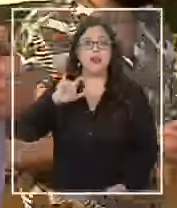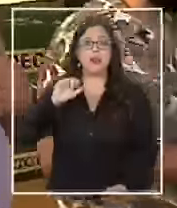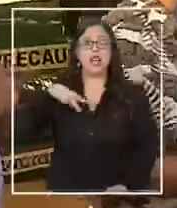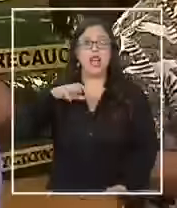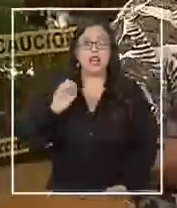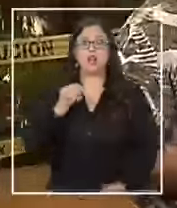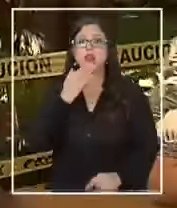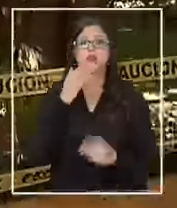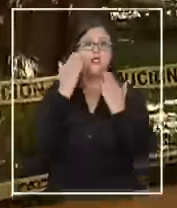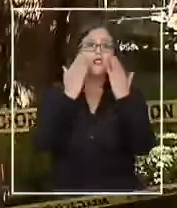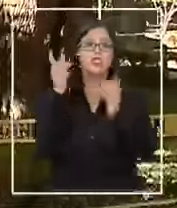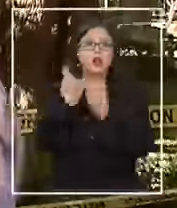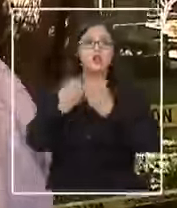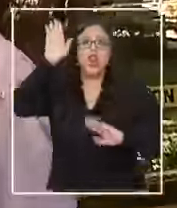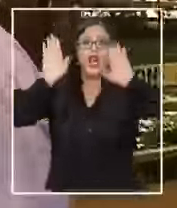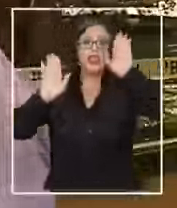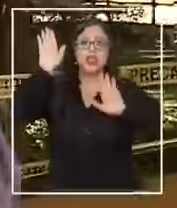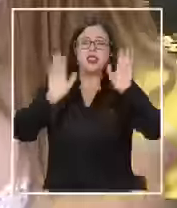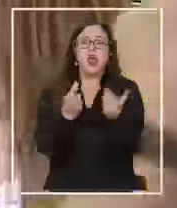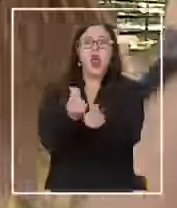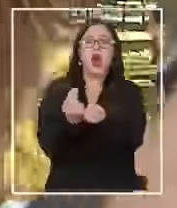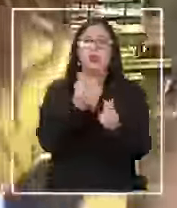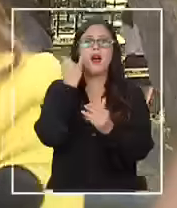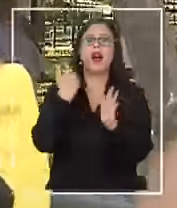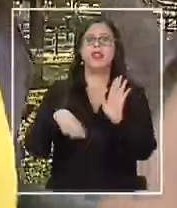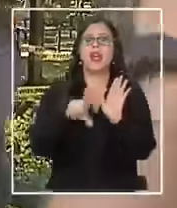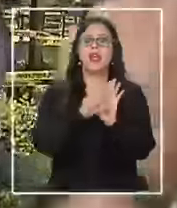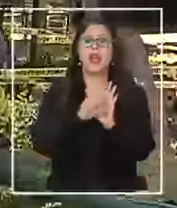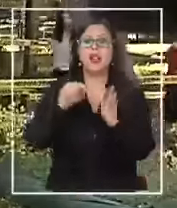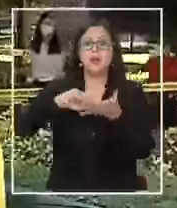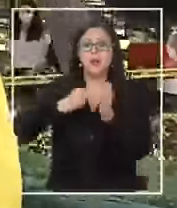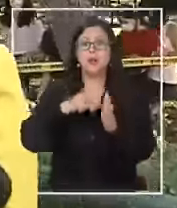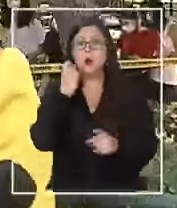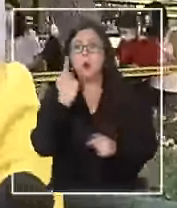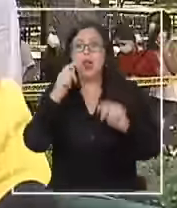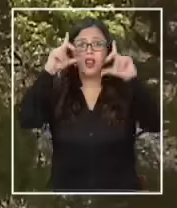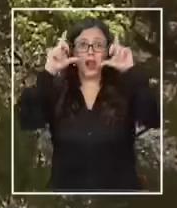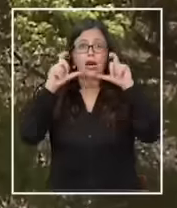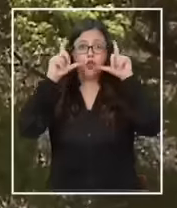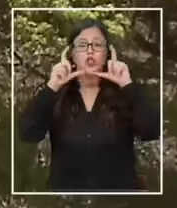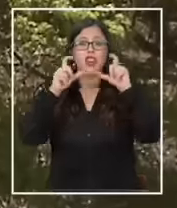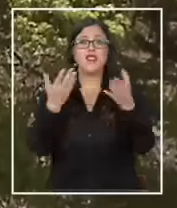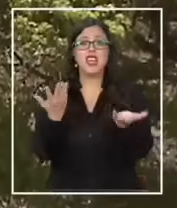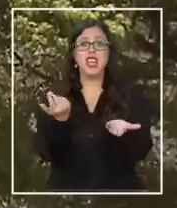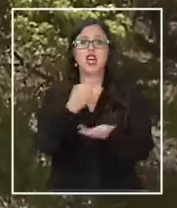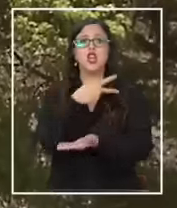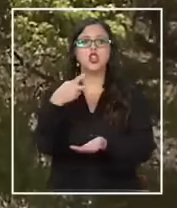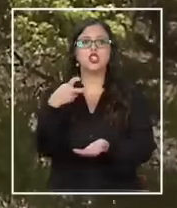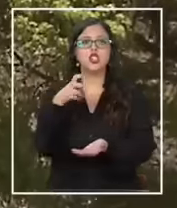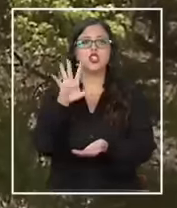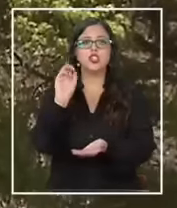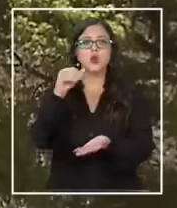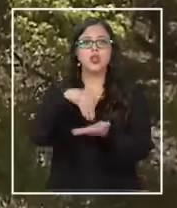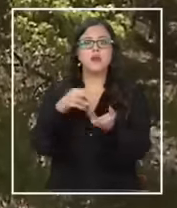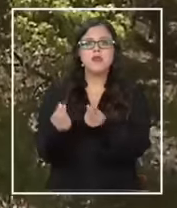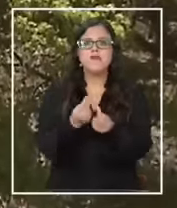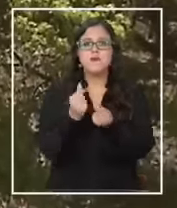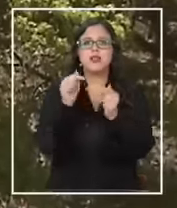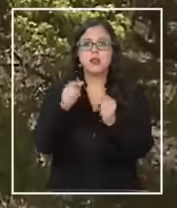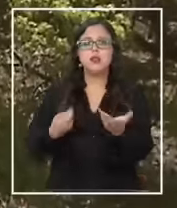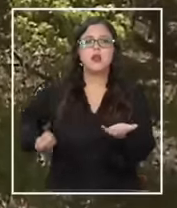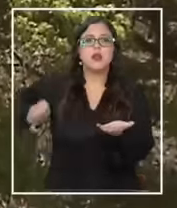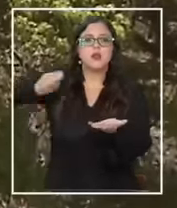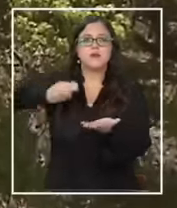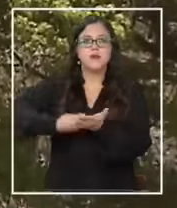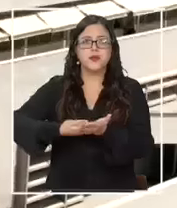acusa de beneficiar a candidatos con dineros irregulares. El problema, la fotografía en cuestión costó 250 mil pesos, los que fueron